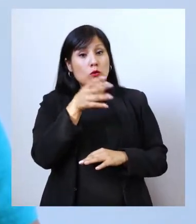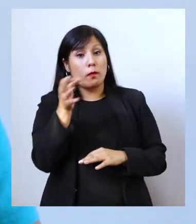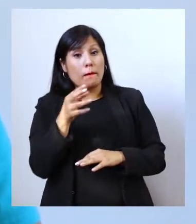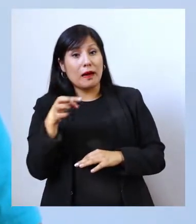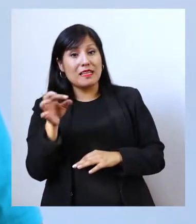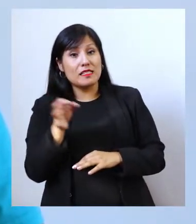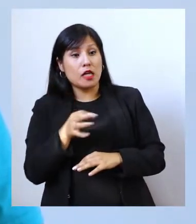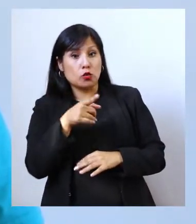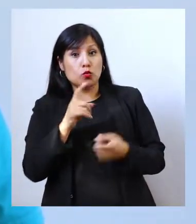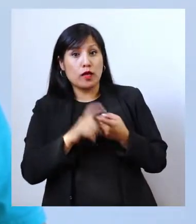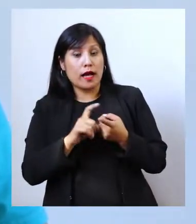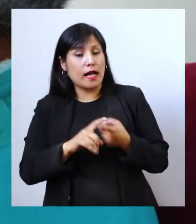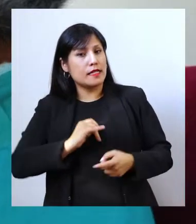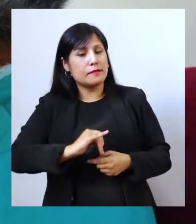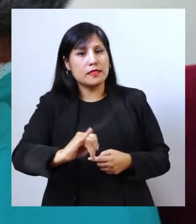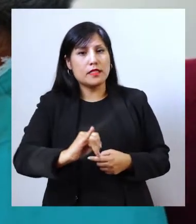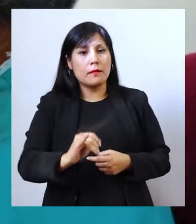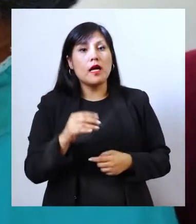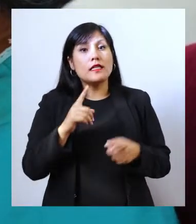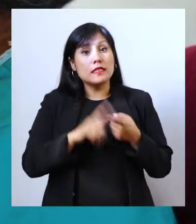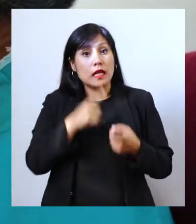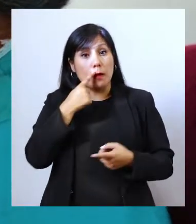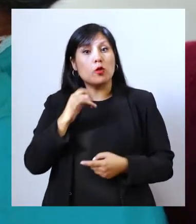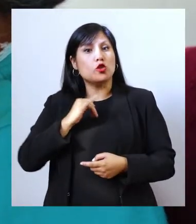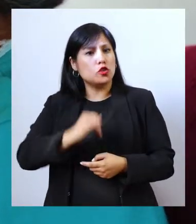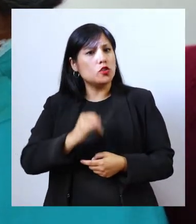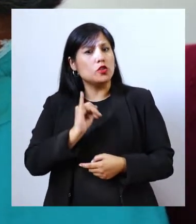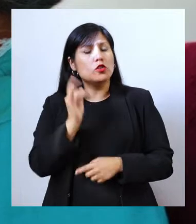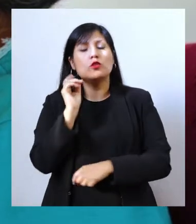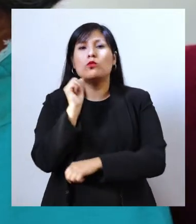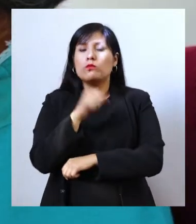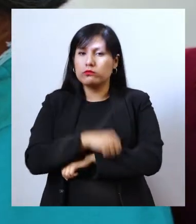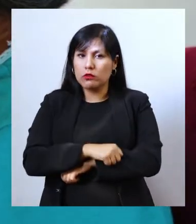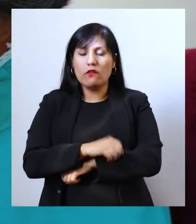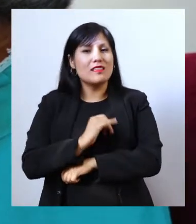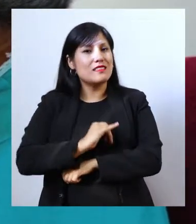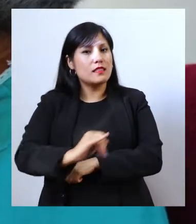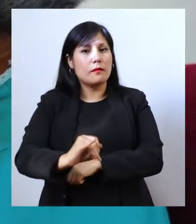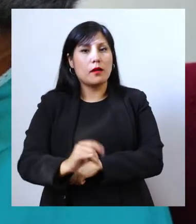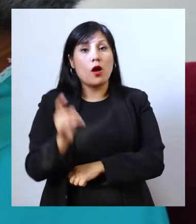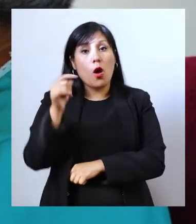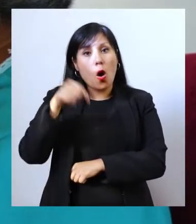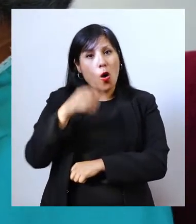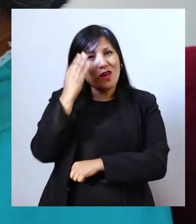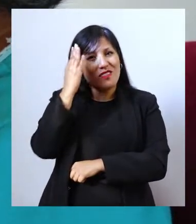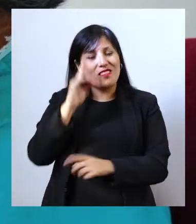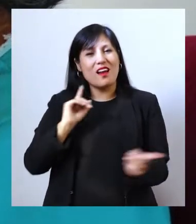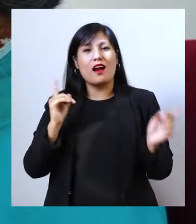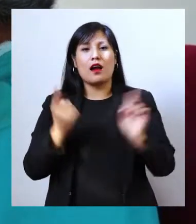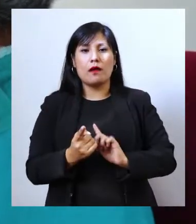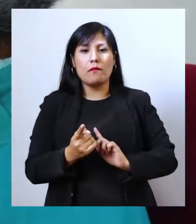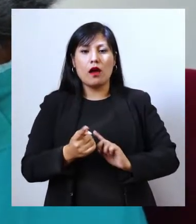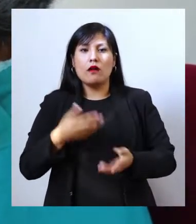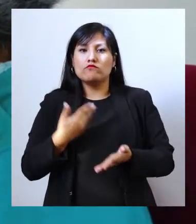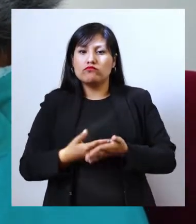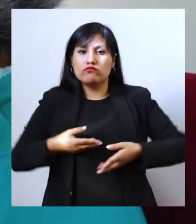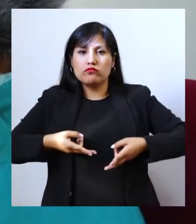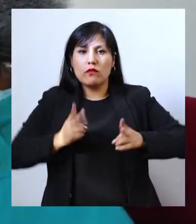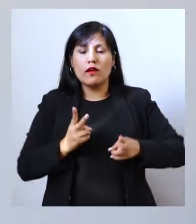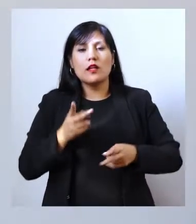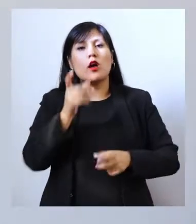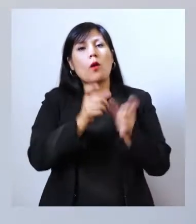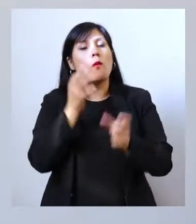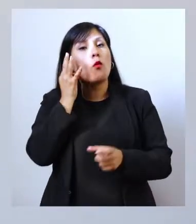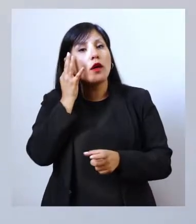casas y te casas para siempre. Si el marido dice esto, eso es hasta siempre. Entonces hoy en día no, hacemos valer nuestros derechos como